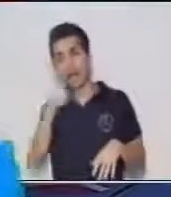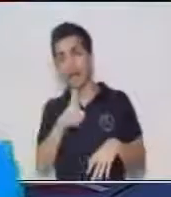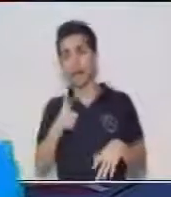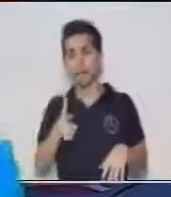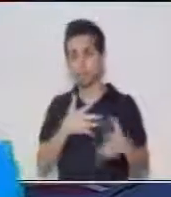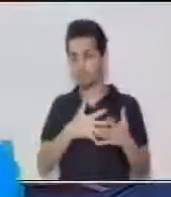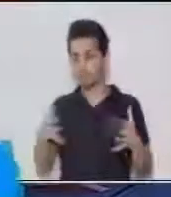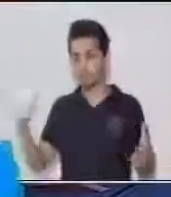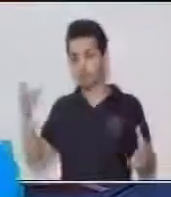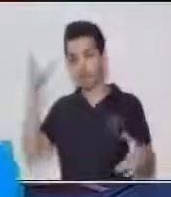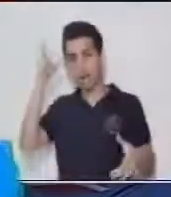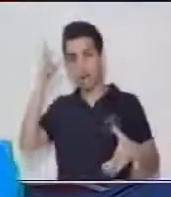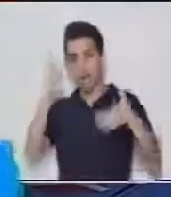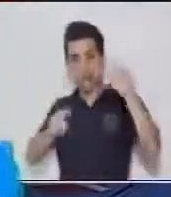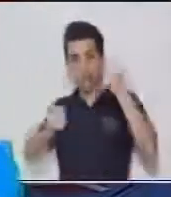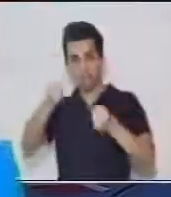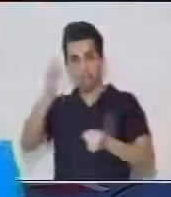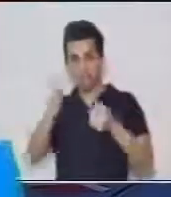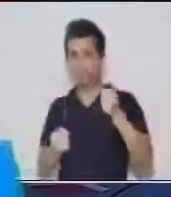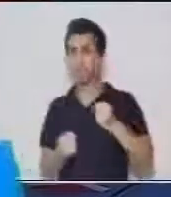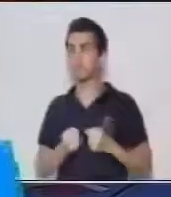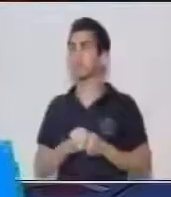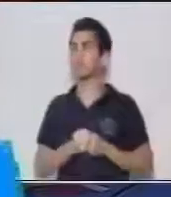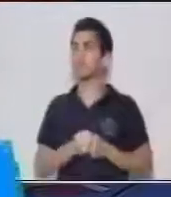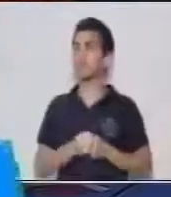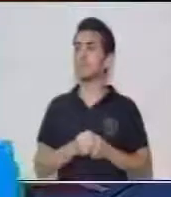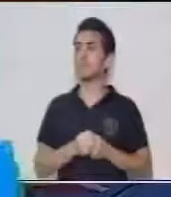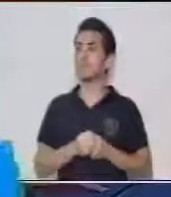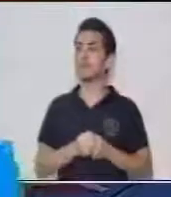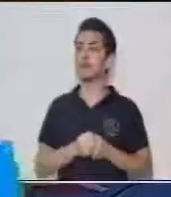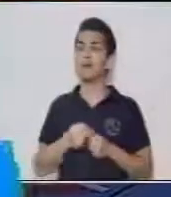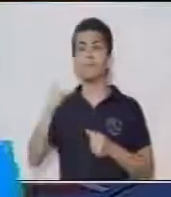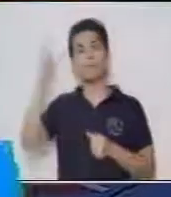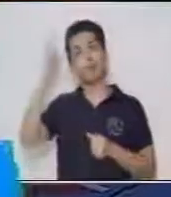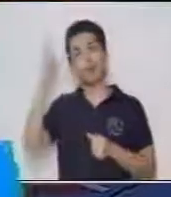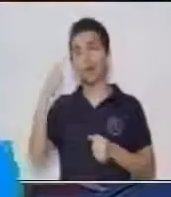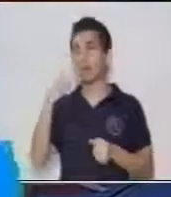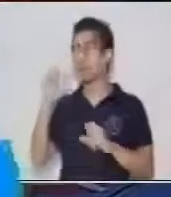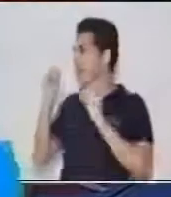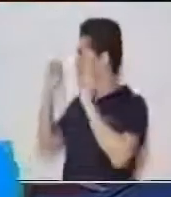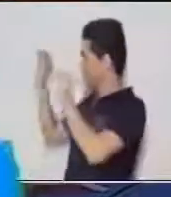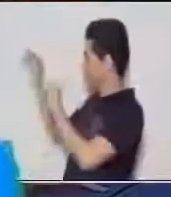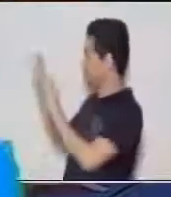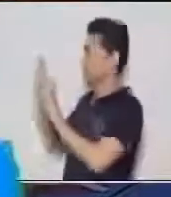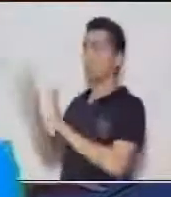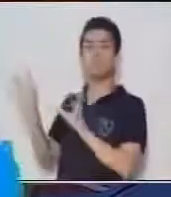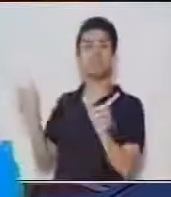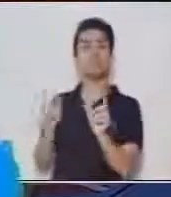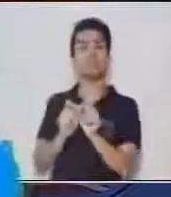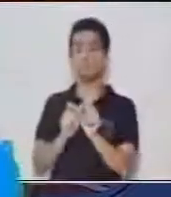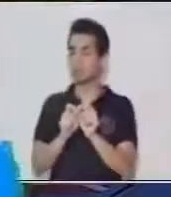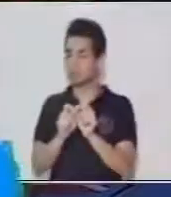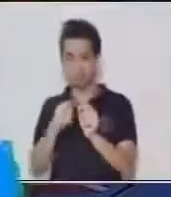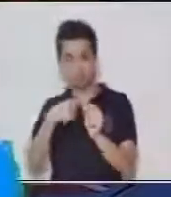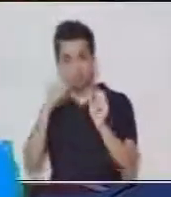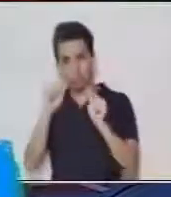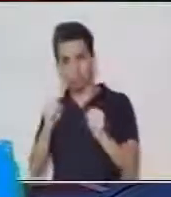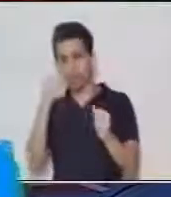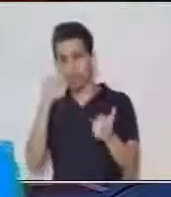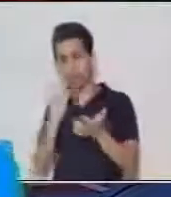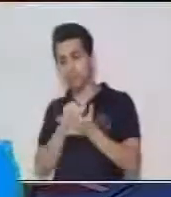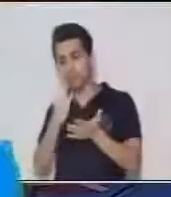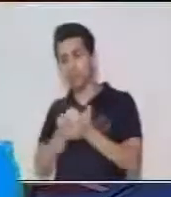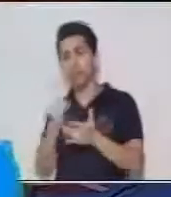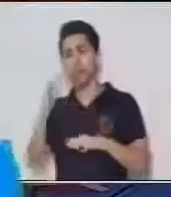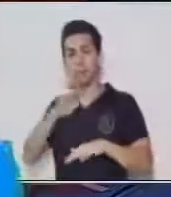industria. Recuérdese que no solamente es porque lo tengo en ese texto, me voy a quedar ahí y ahí terminó